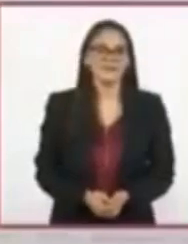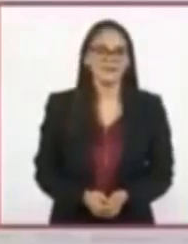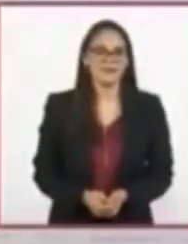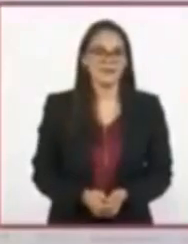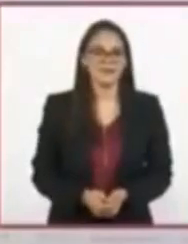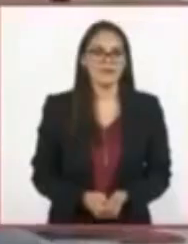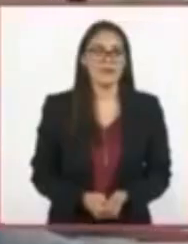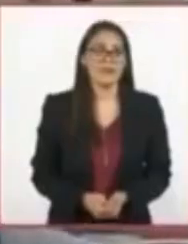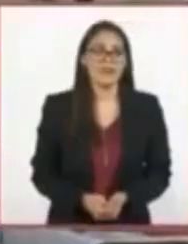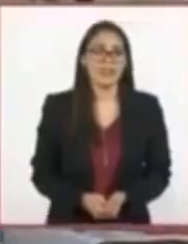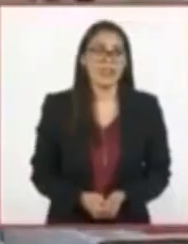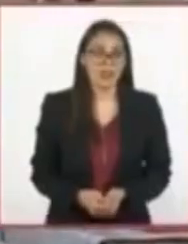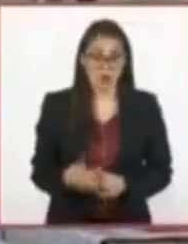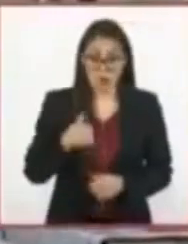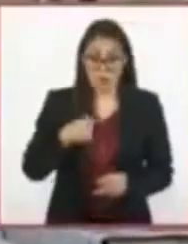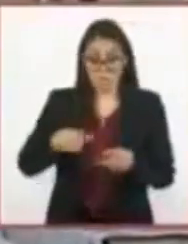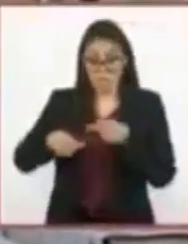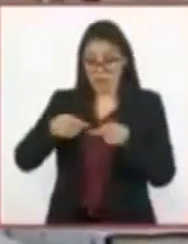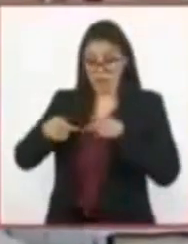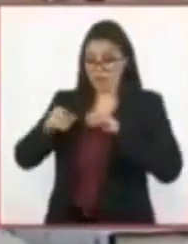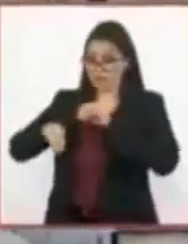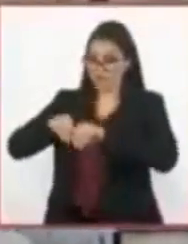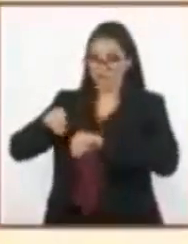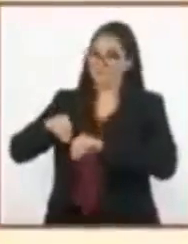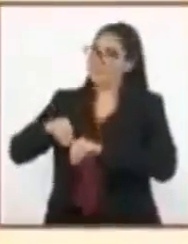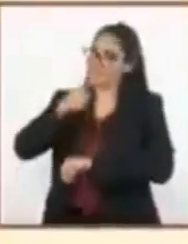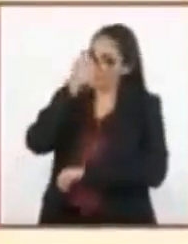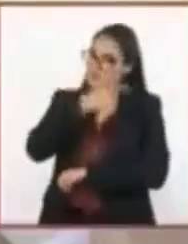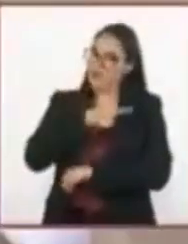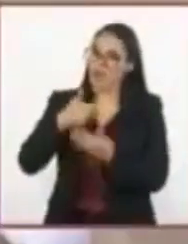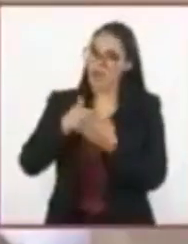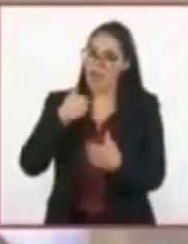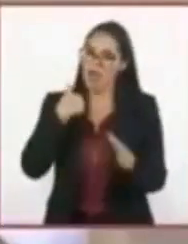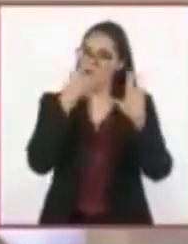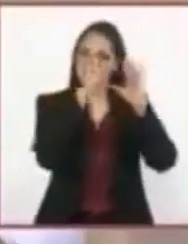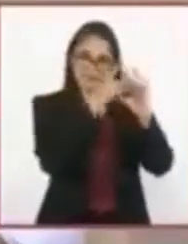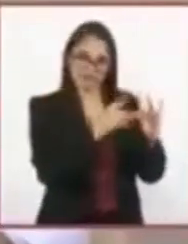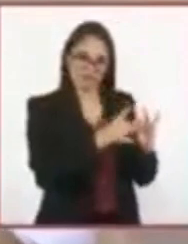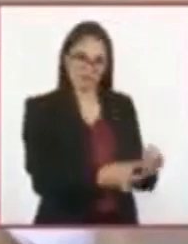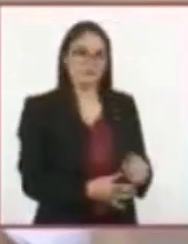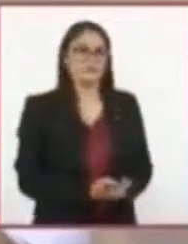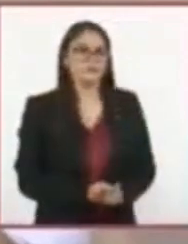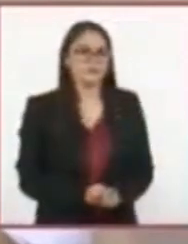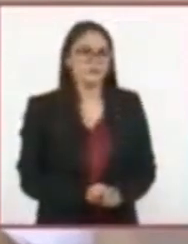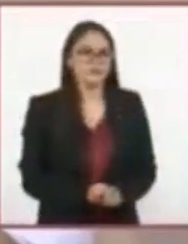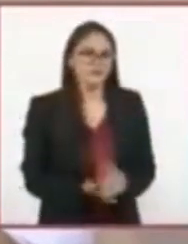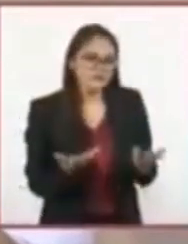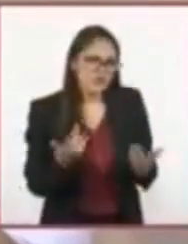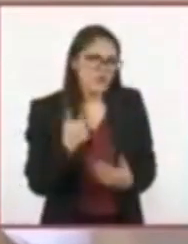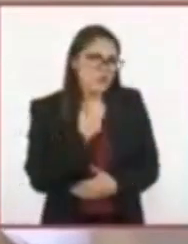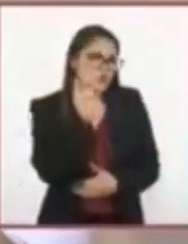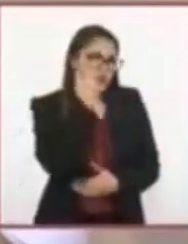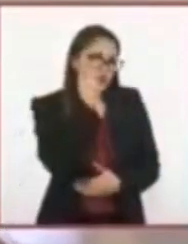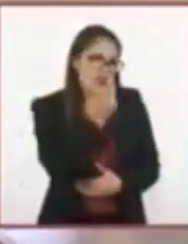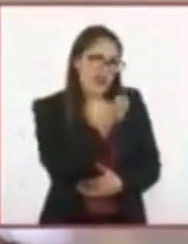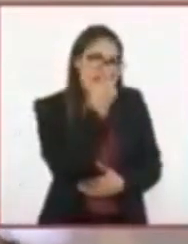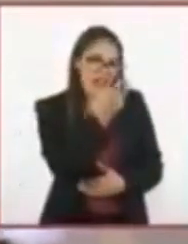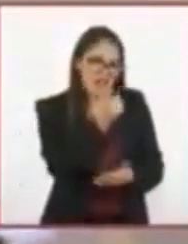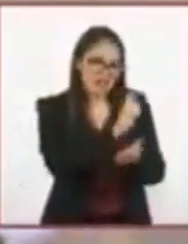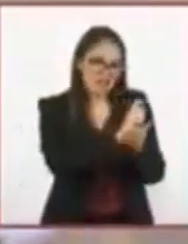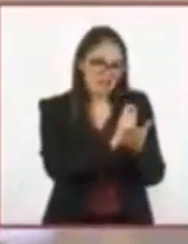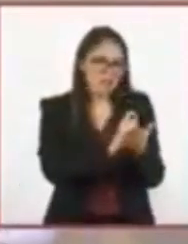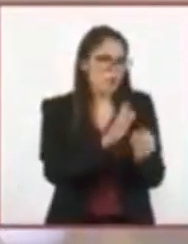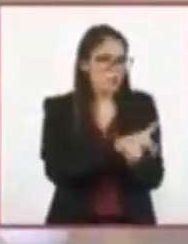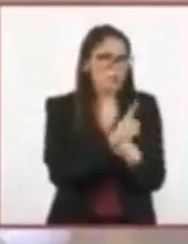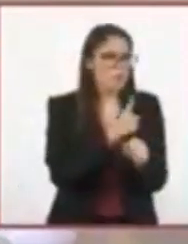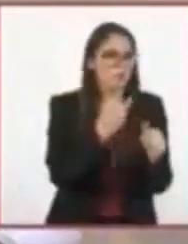Sí, pero antes de prepararla, es importante definir algunas cosas. Primero, ¿por qué queremos cocinar este texto? Puede